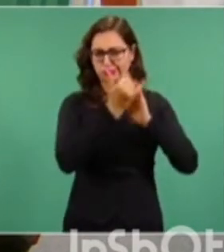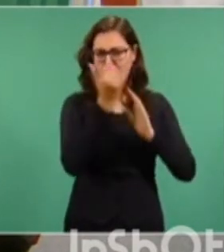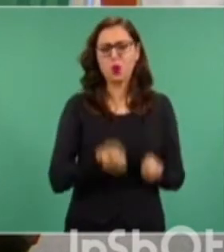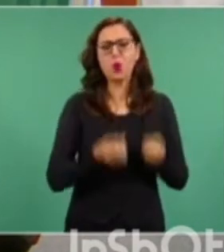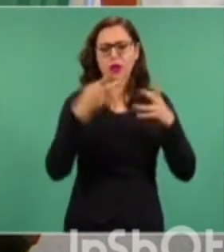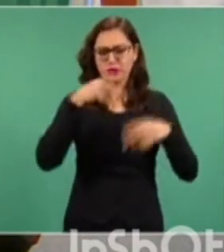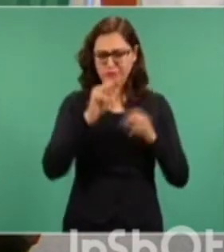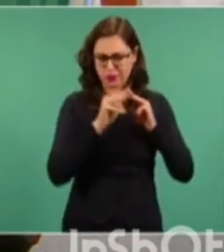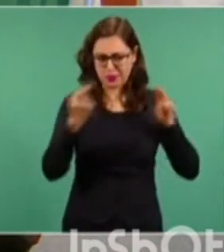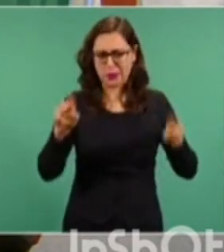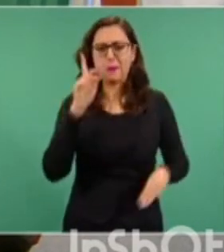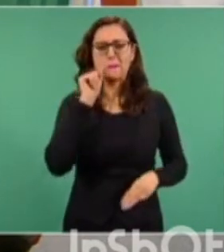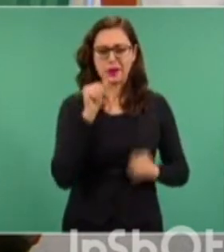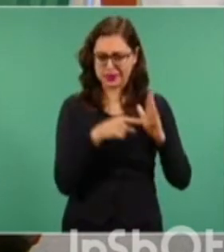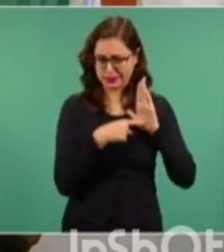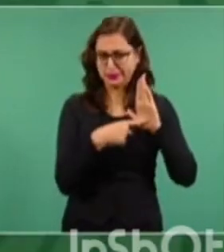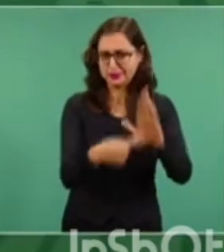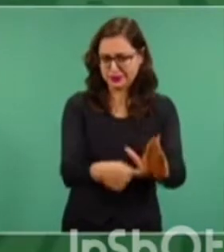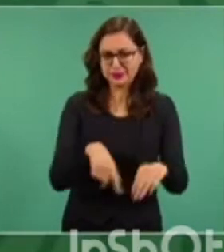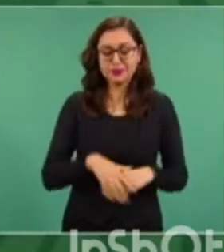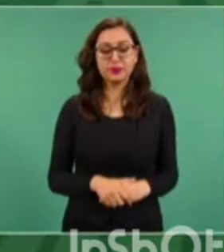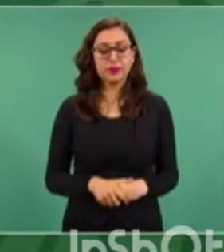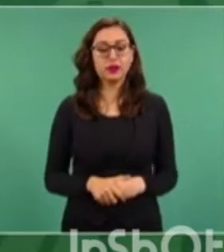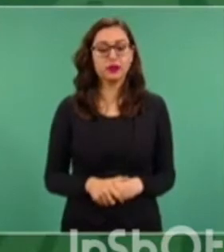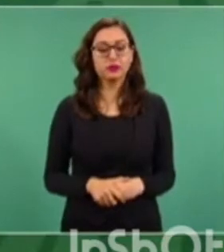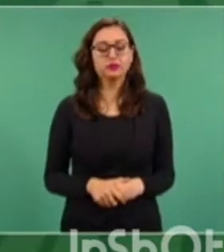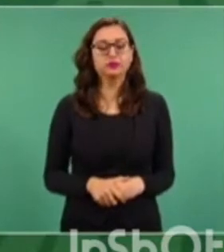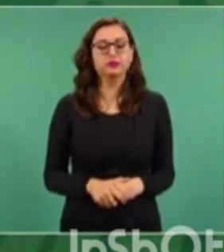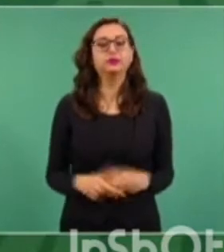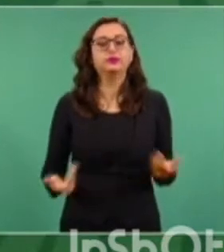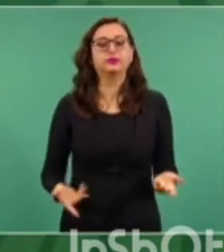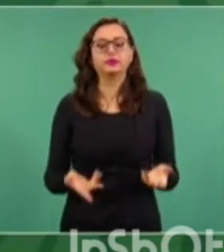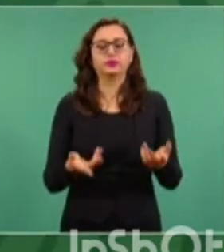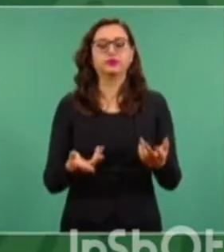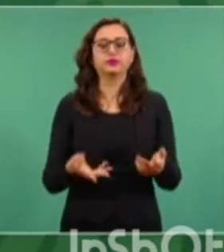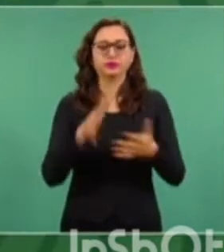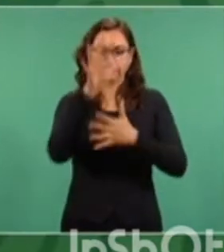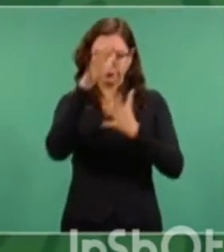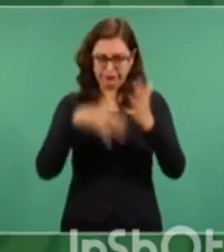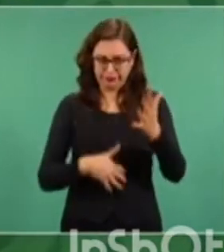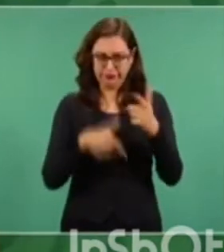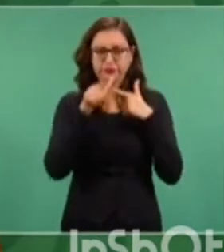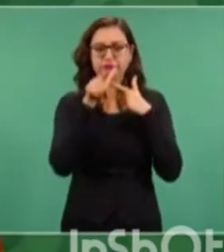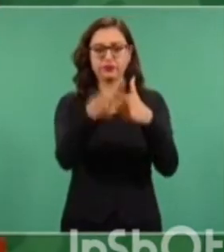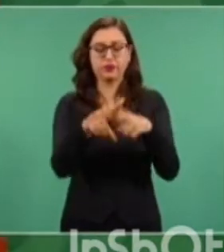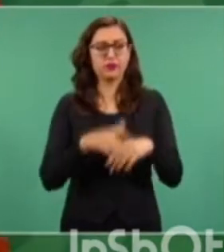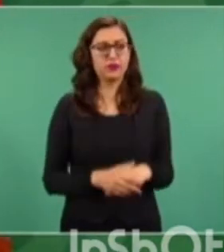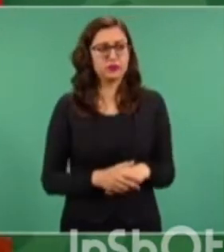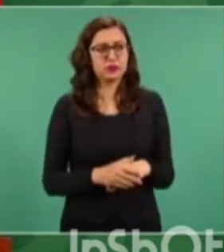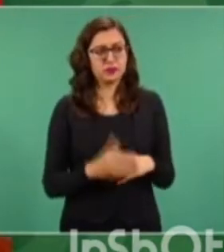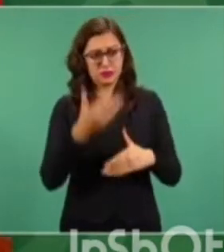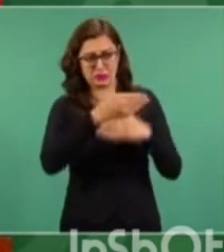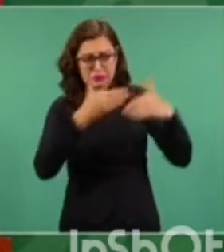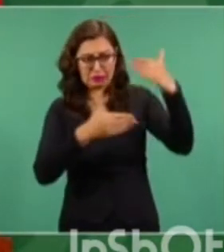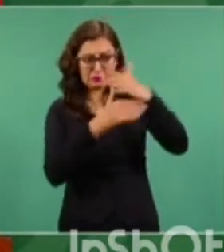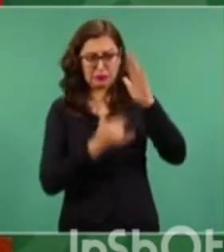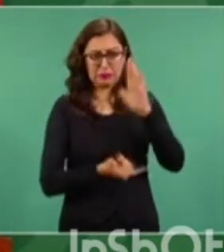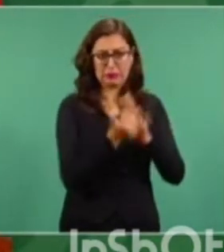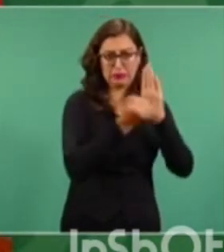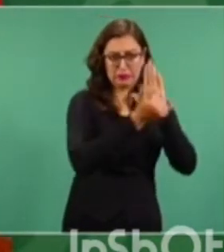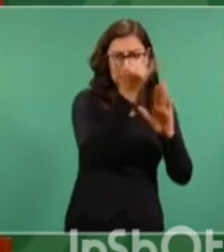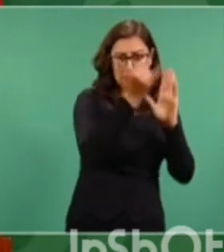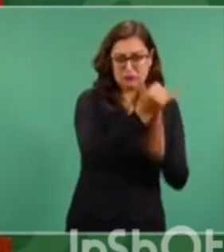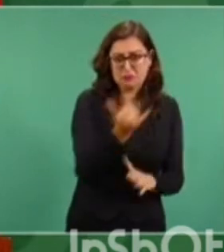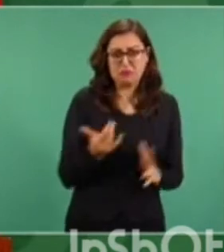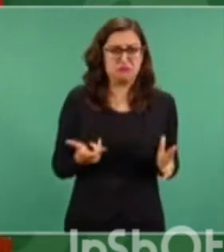No se detendrá el flujo migratorio construyendo muros, haciendo razias o militarizando